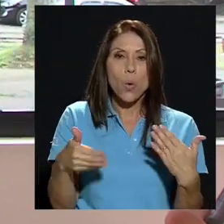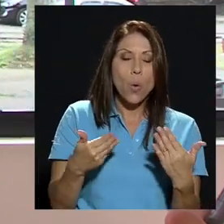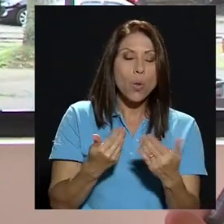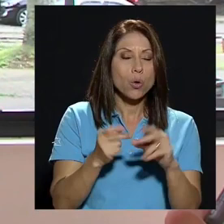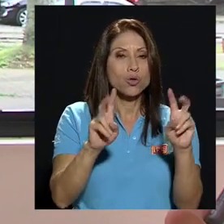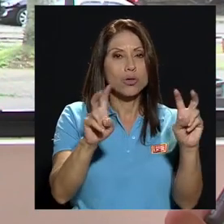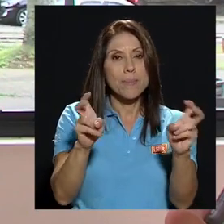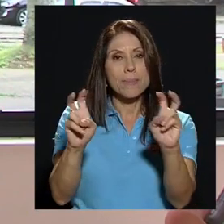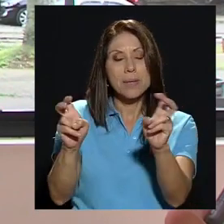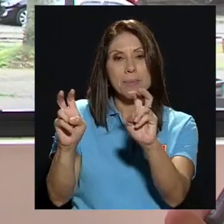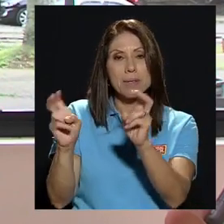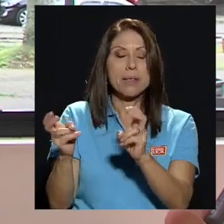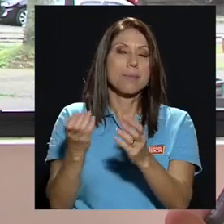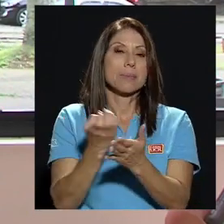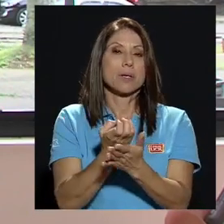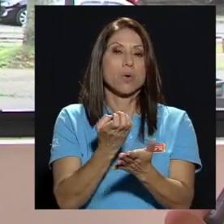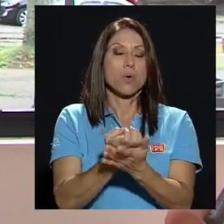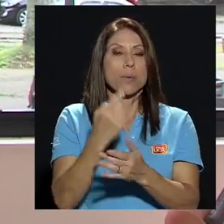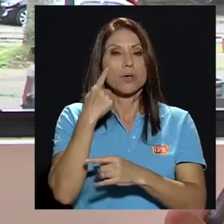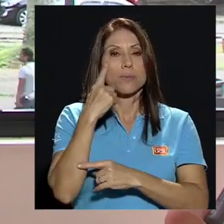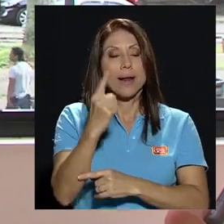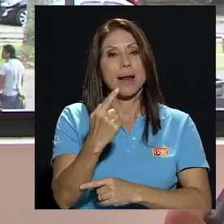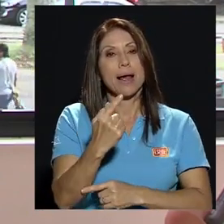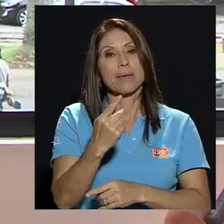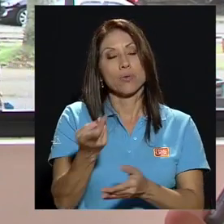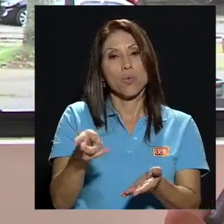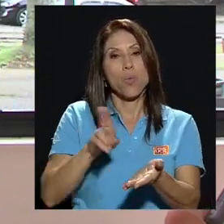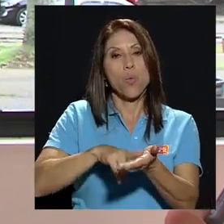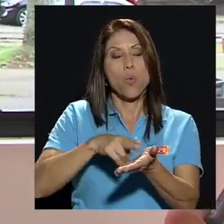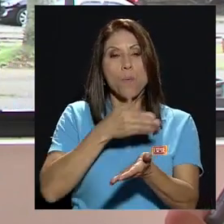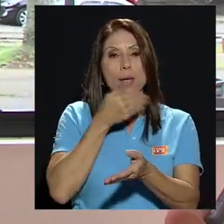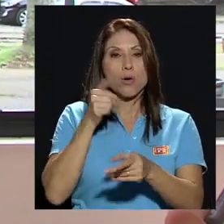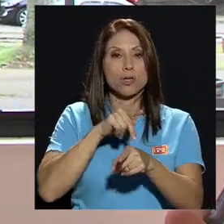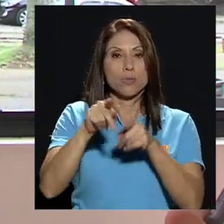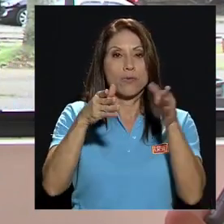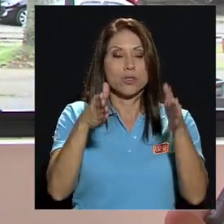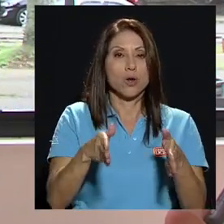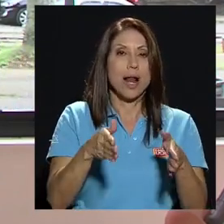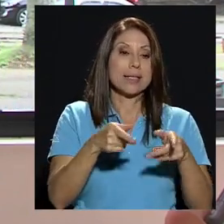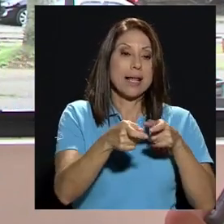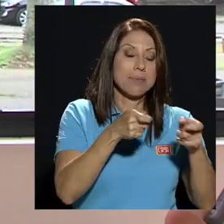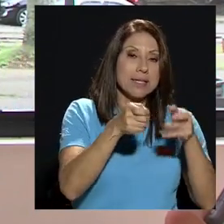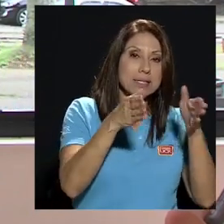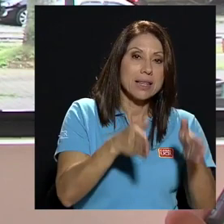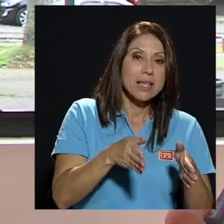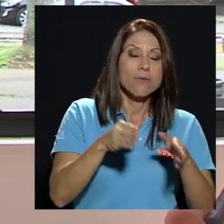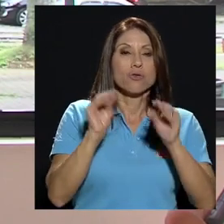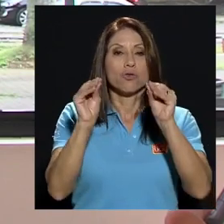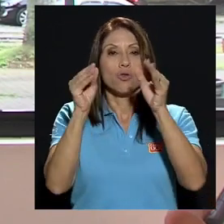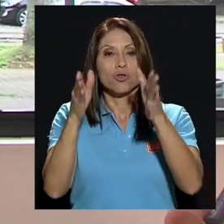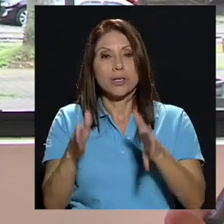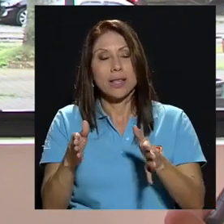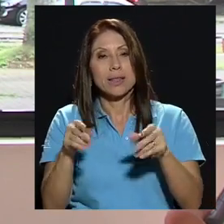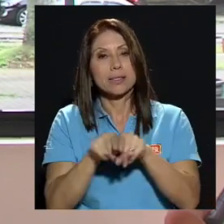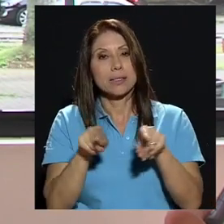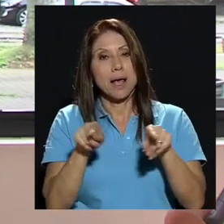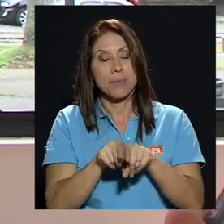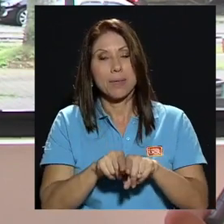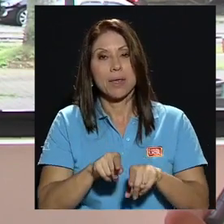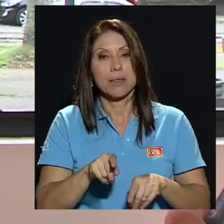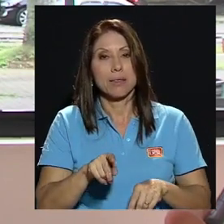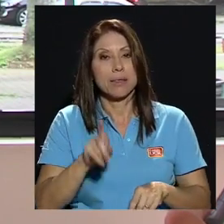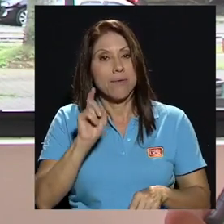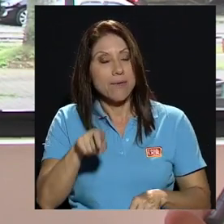para tener los mejores profesionales en todo sentido administrativos docentes también tenemos que ver